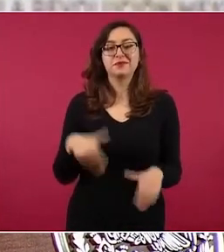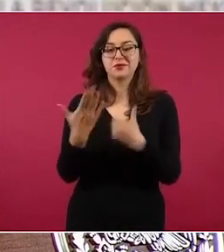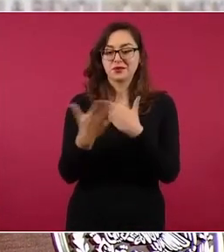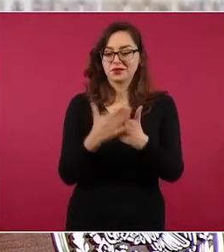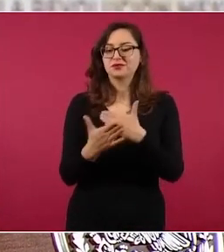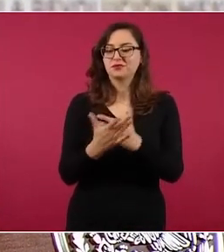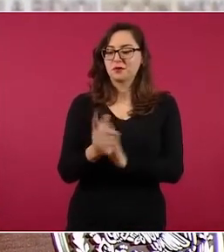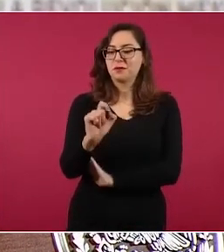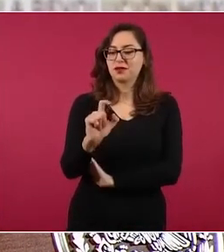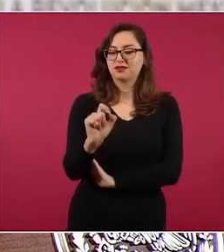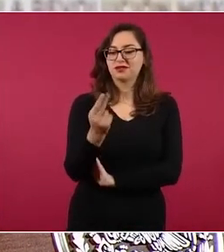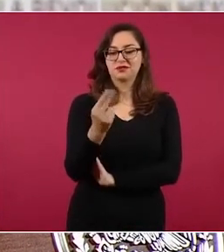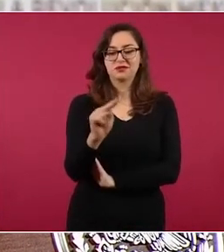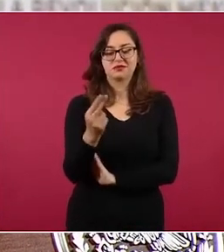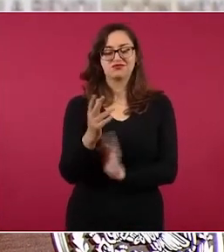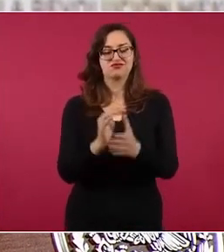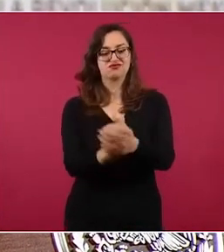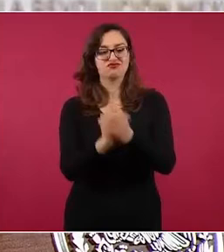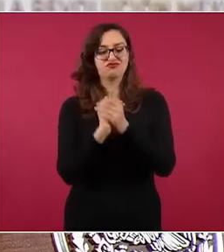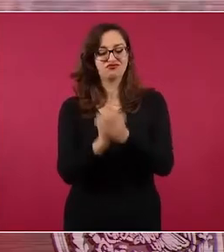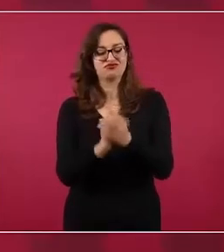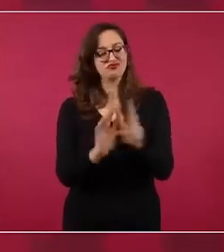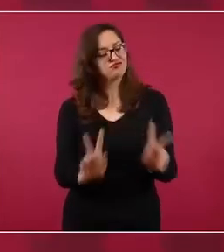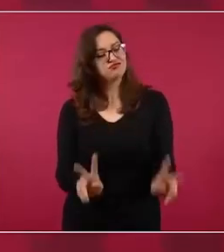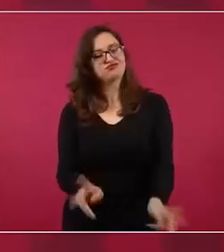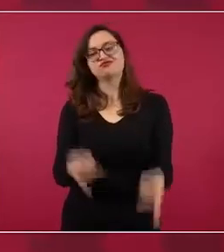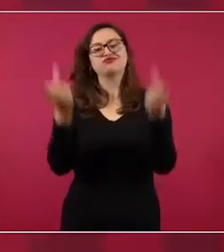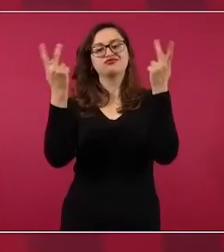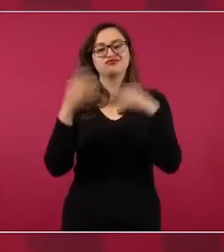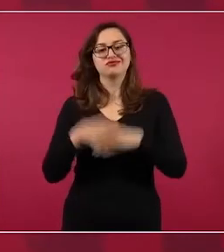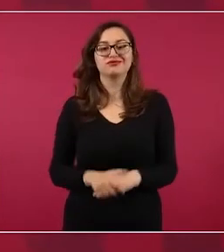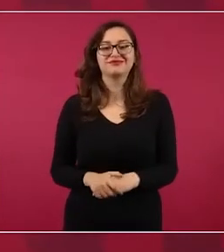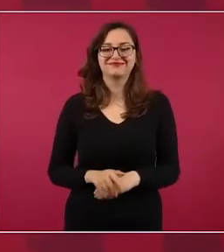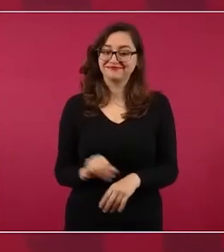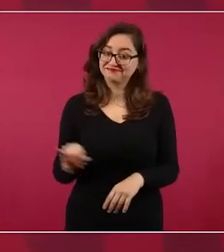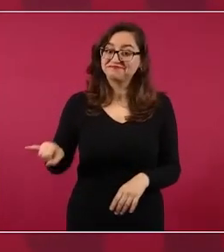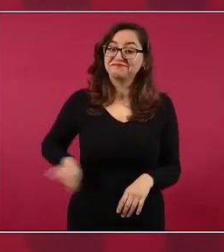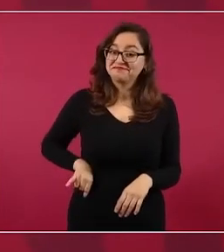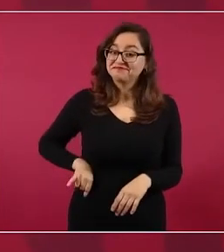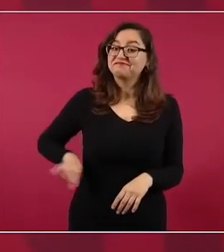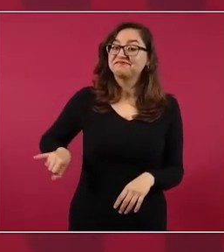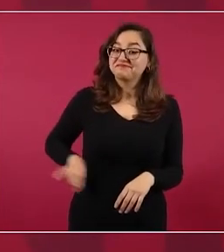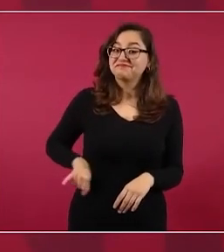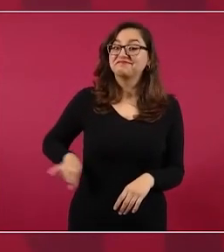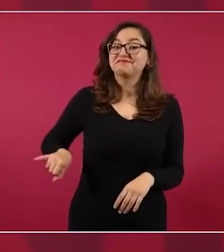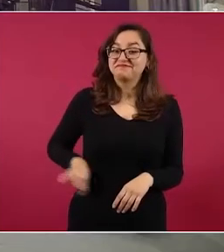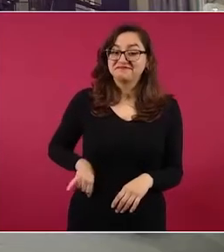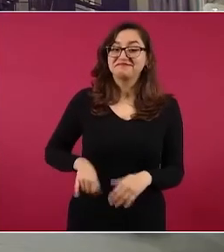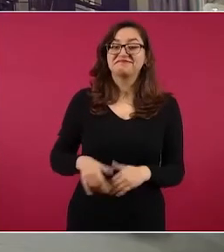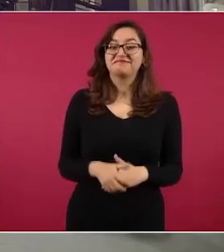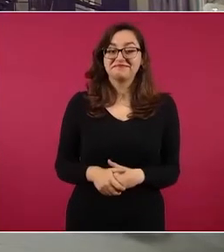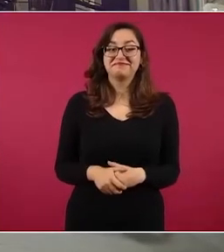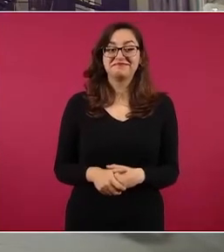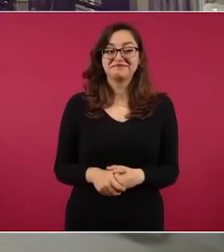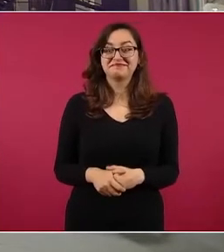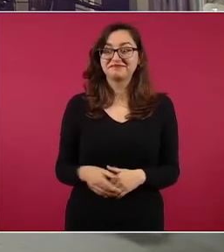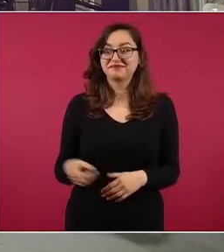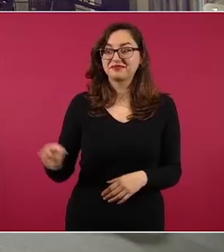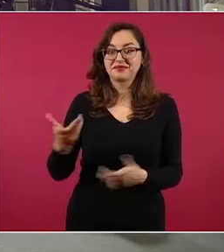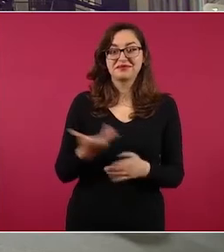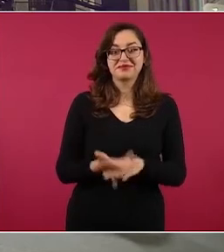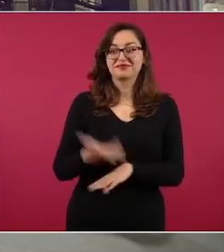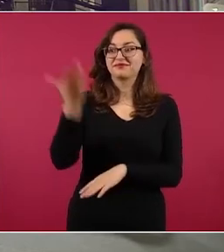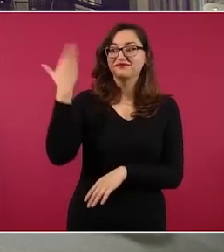noviembre. Está interesante, ¿no? Porque es una